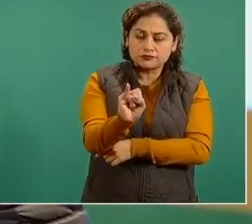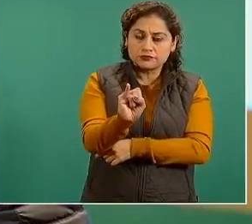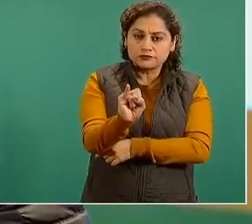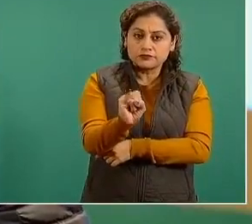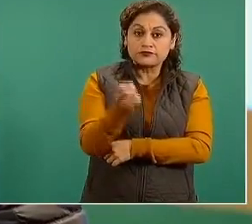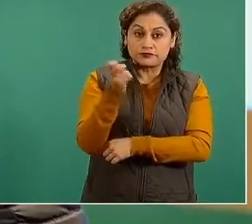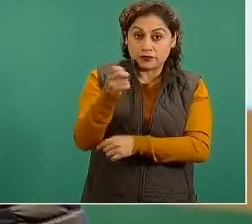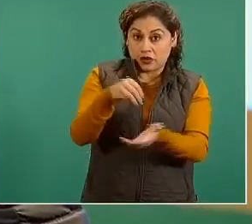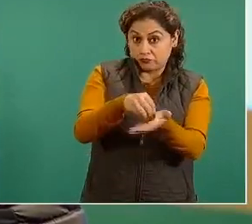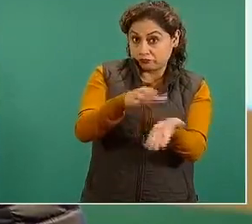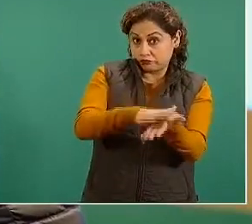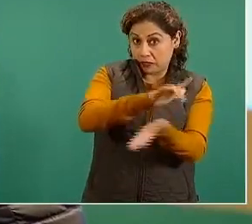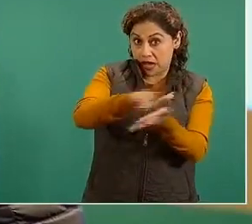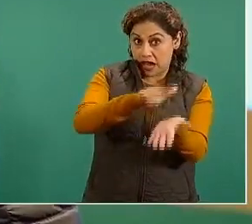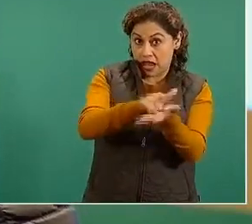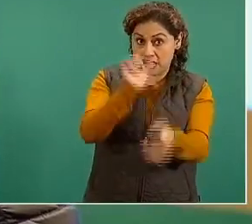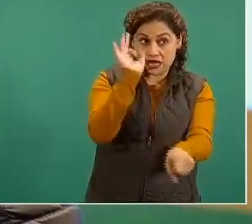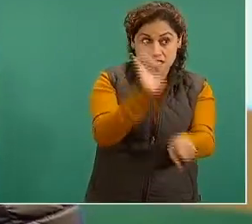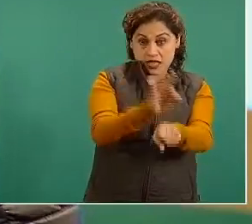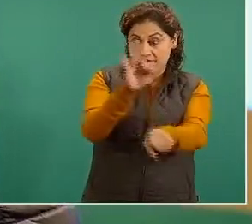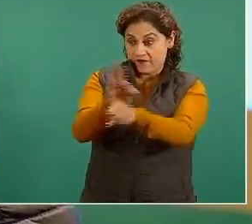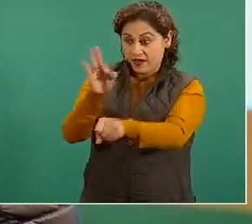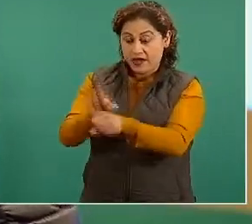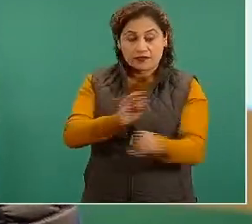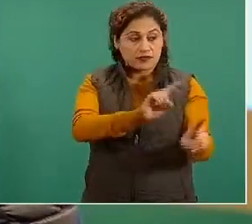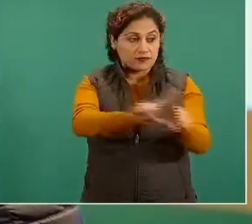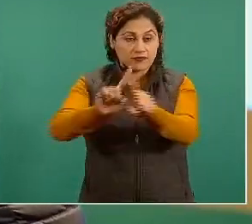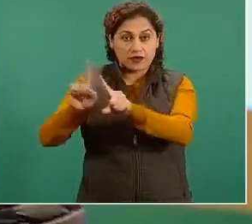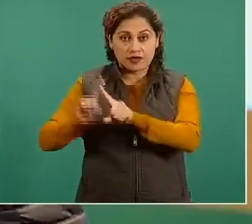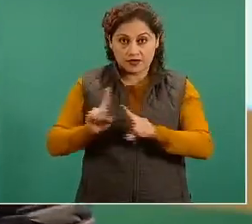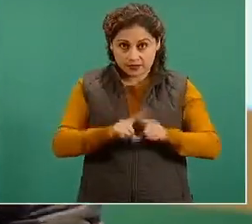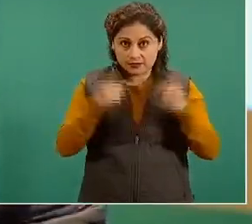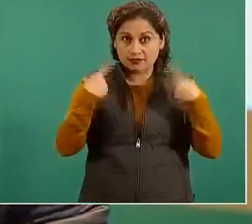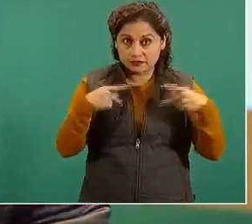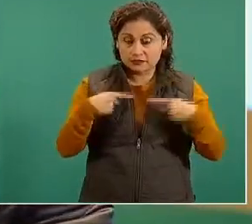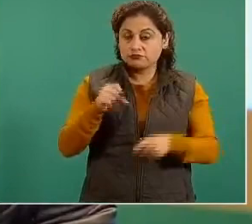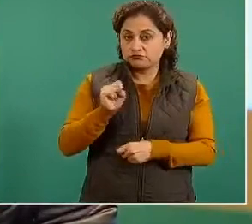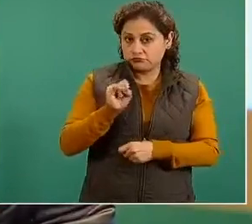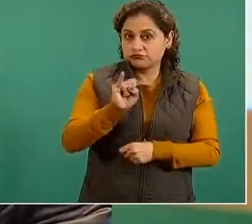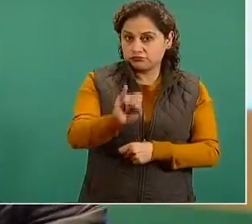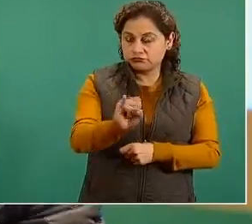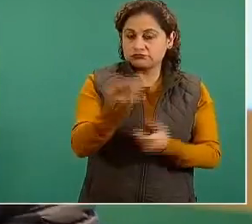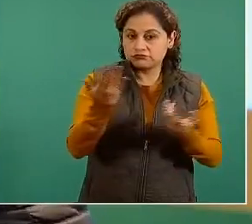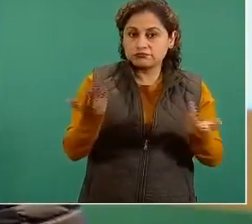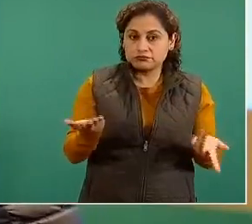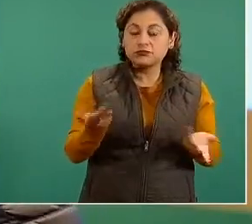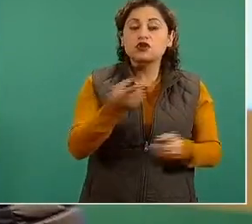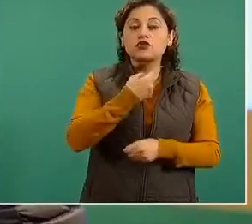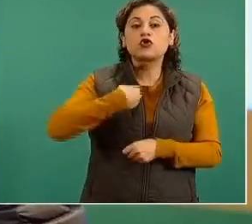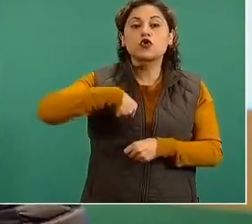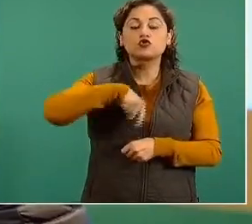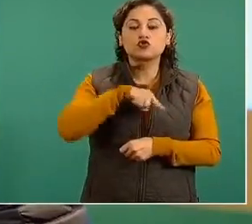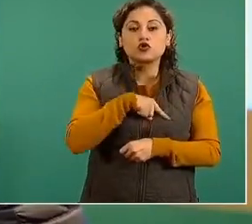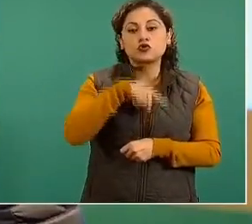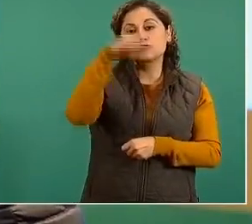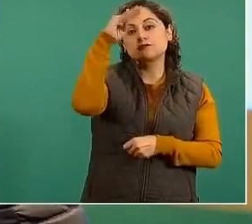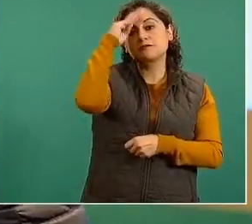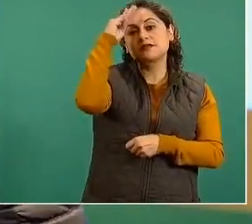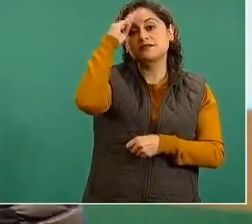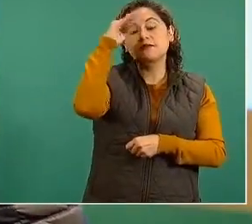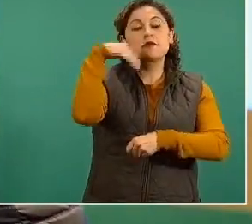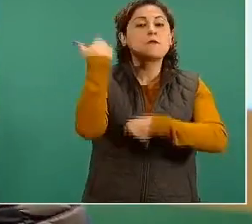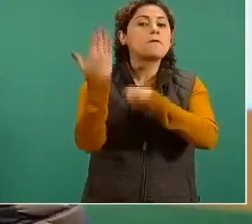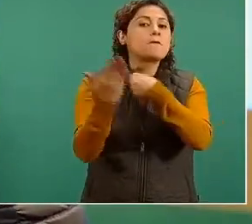la ley y por lo tanto, conforme vayamos recibiendo un mayor número de dosis de